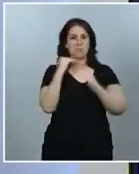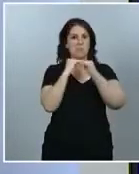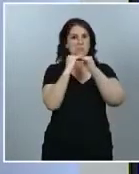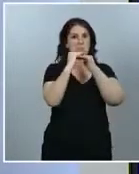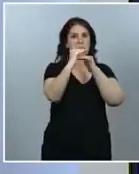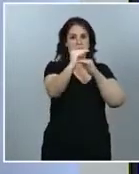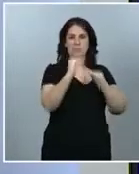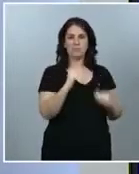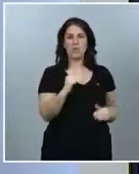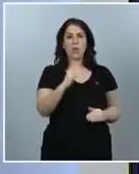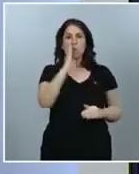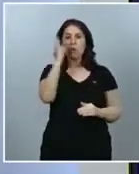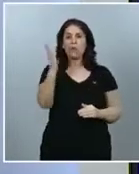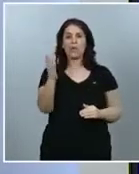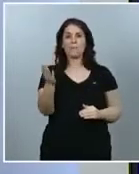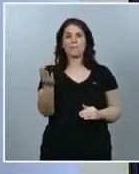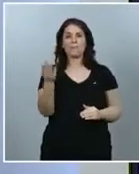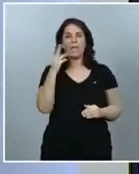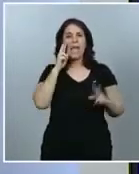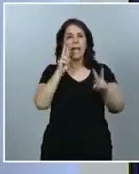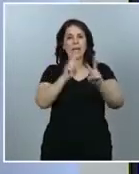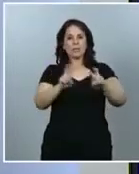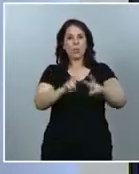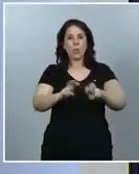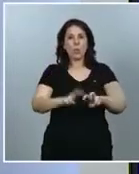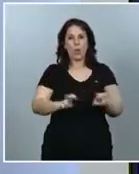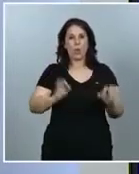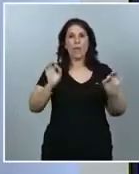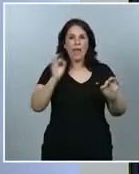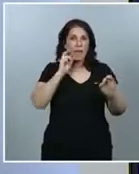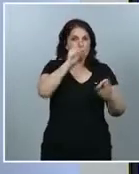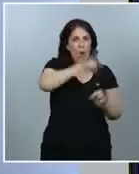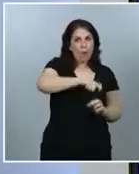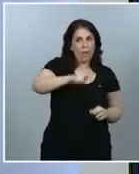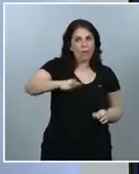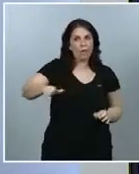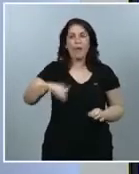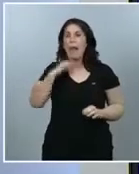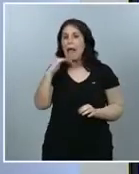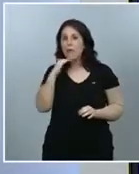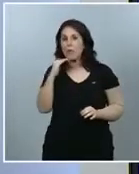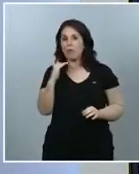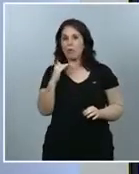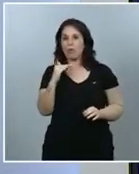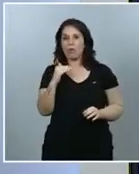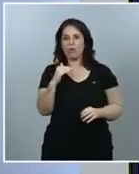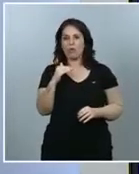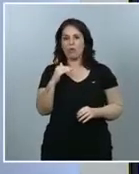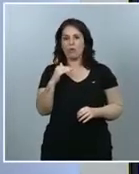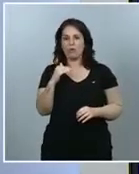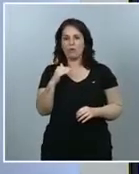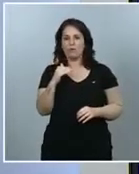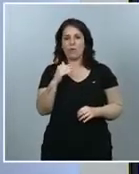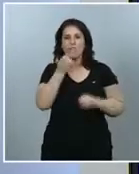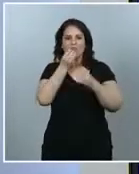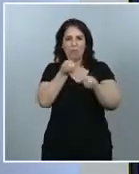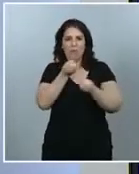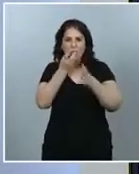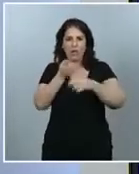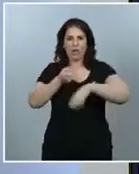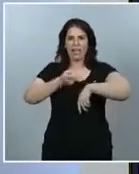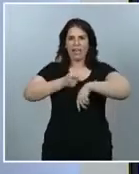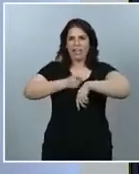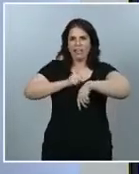no hay un estudio de base poblacional que esté proporcionando en el tiempo y basando, bueno,